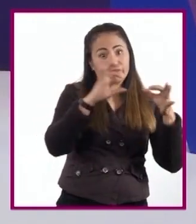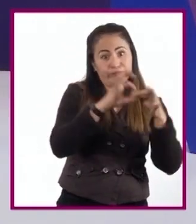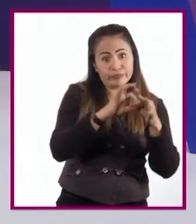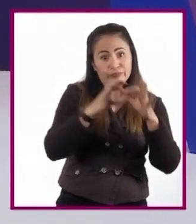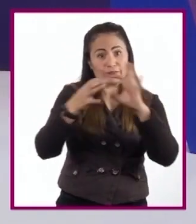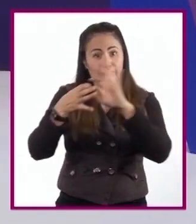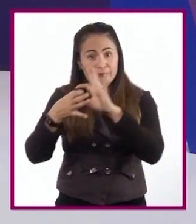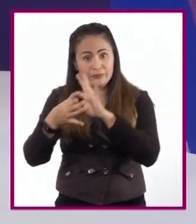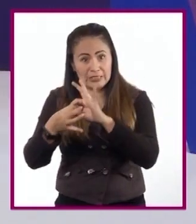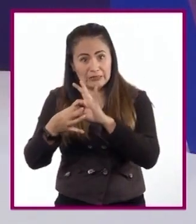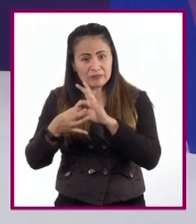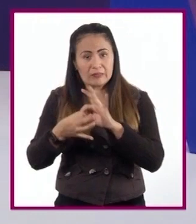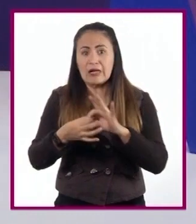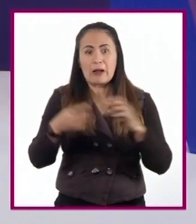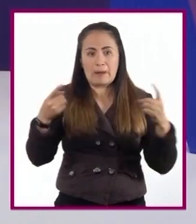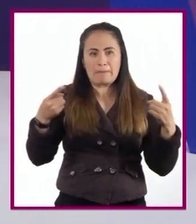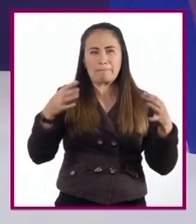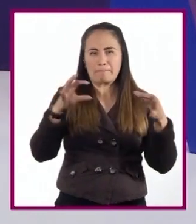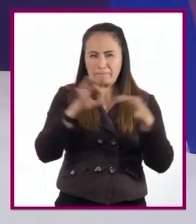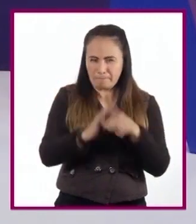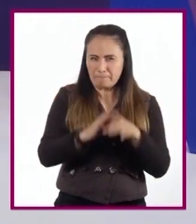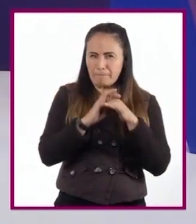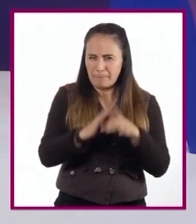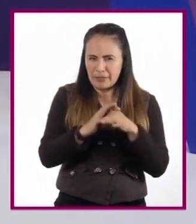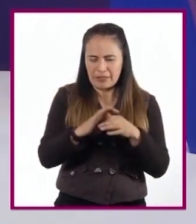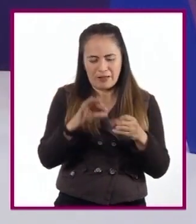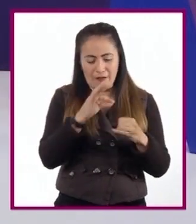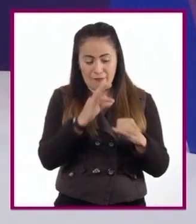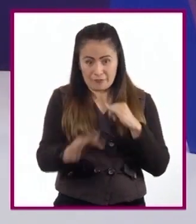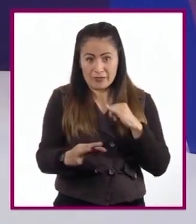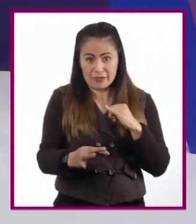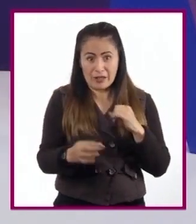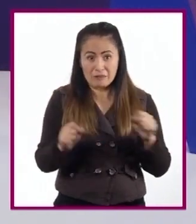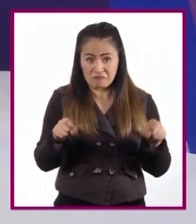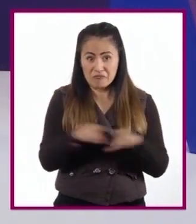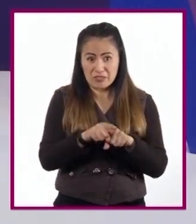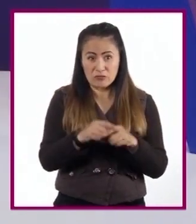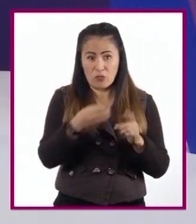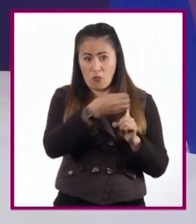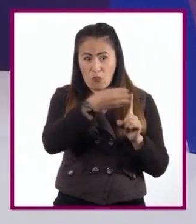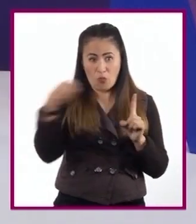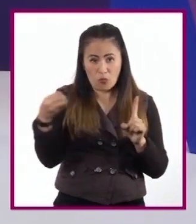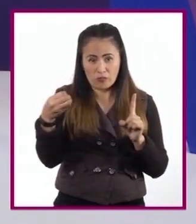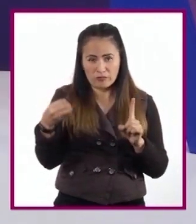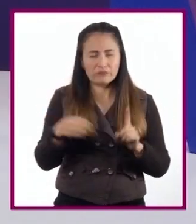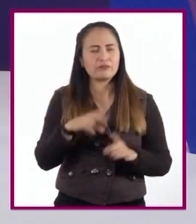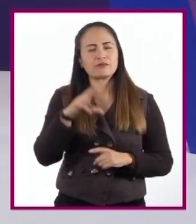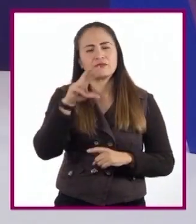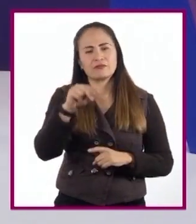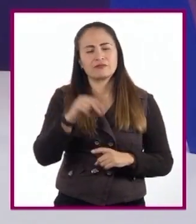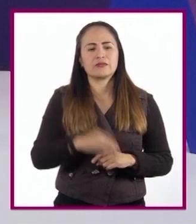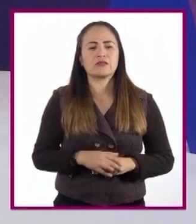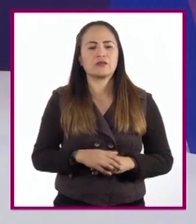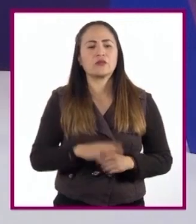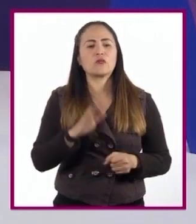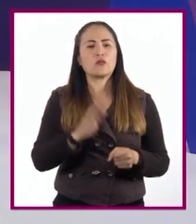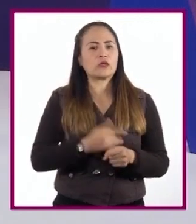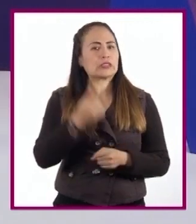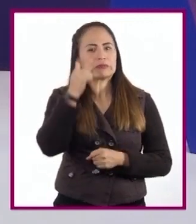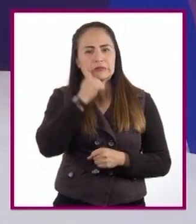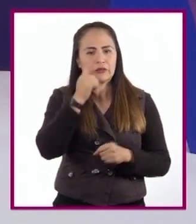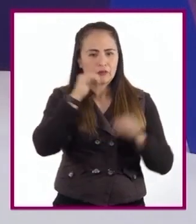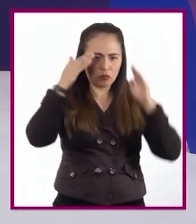premisas no coincide con la aseveración al concluir el argumento, ya que en todo momento se está hablando